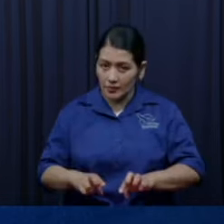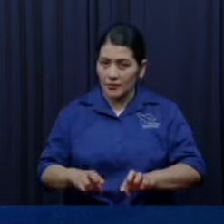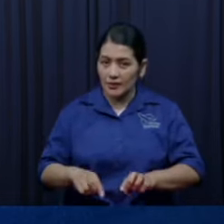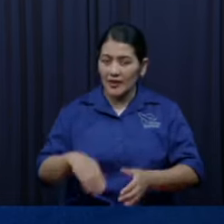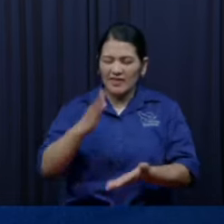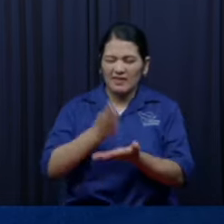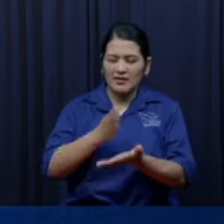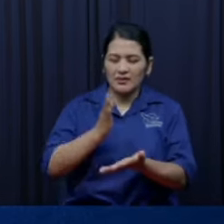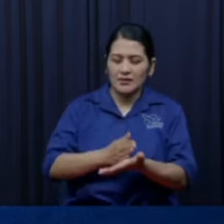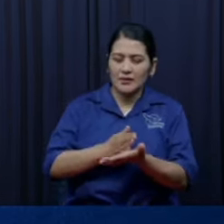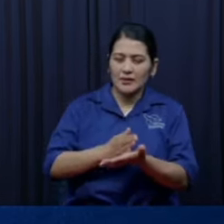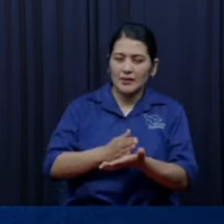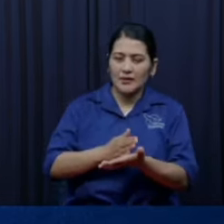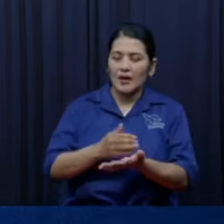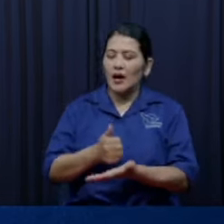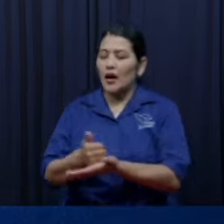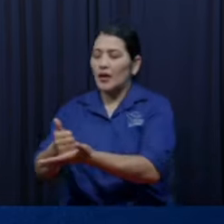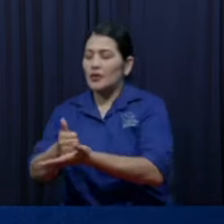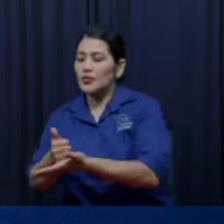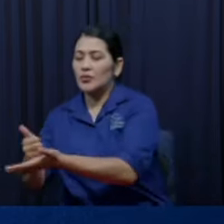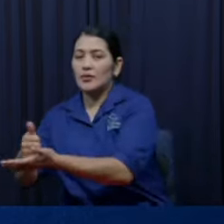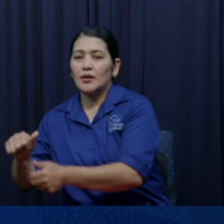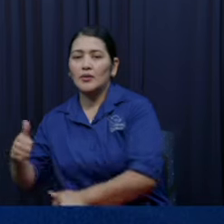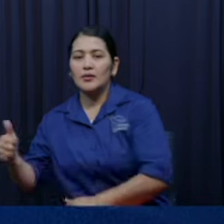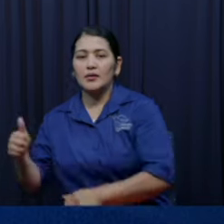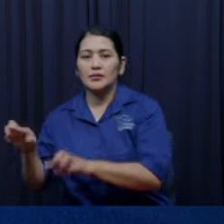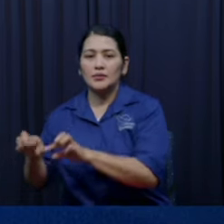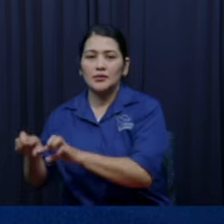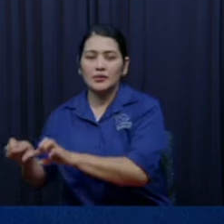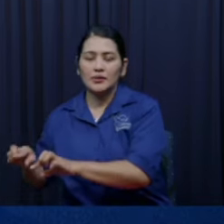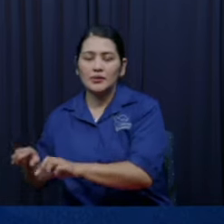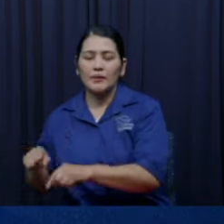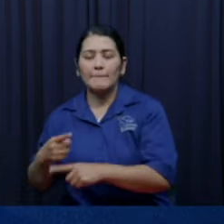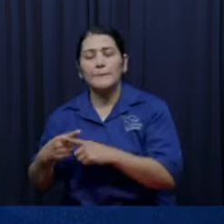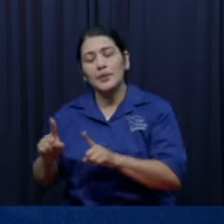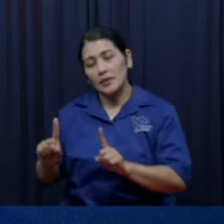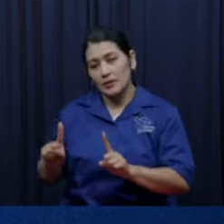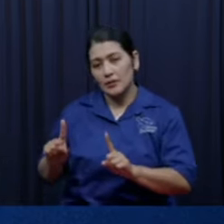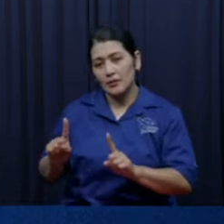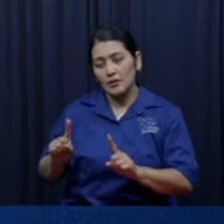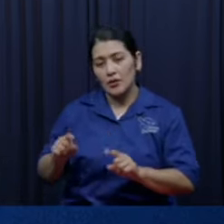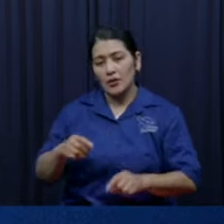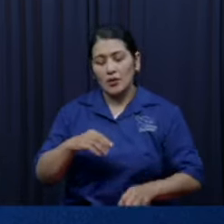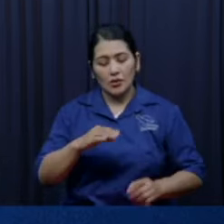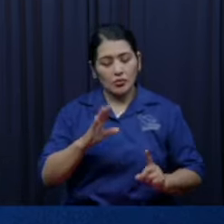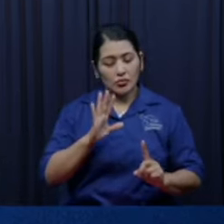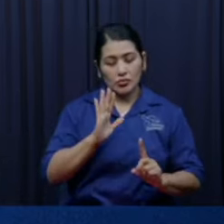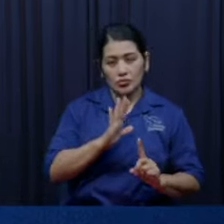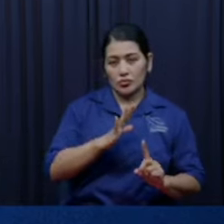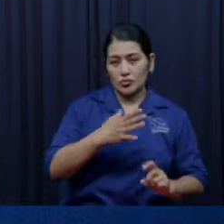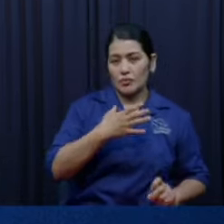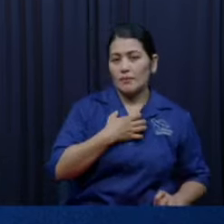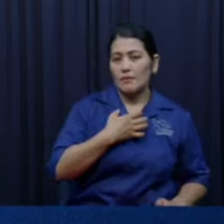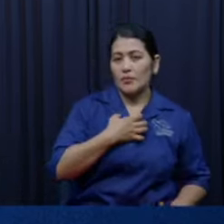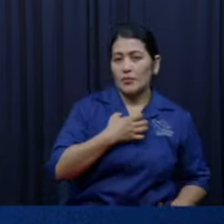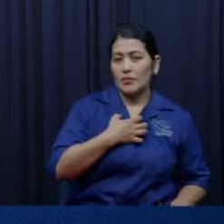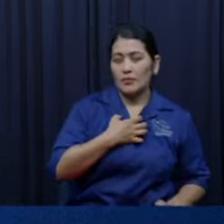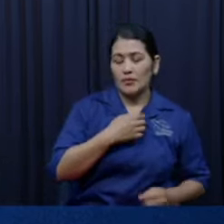ahora continúo el mensaje ya cuando me quedan 15 minutos para decirle goodbye ahora vamos a